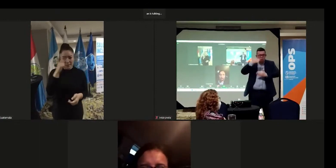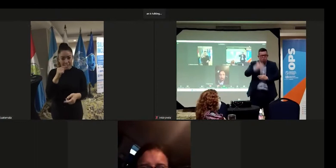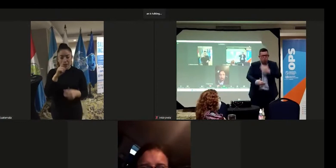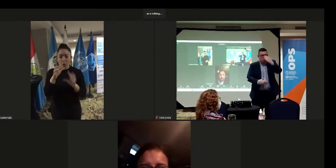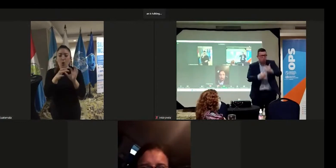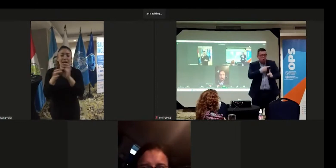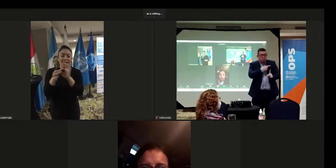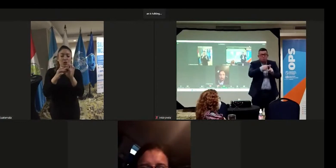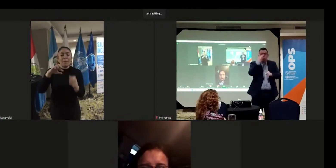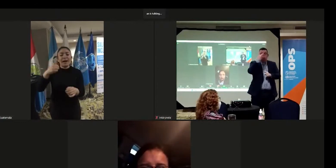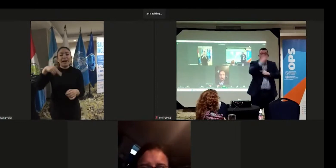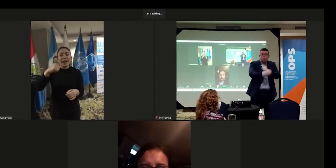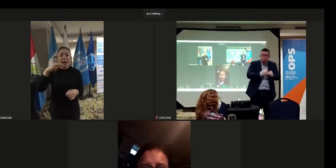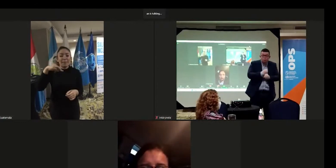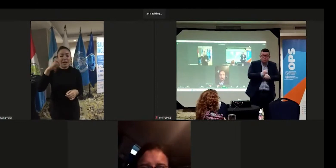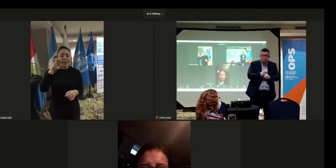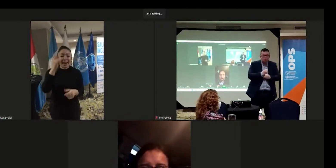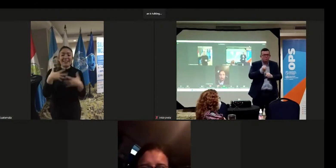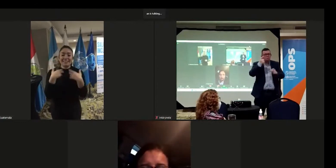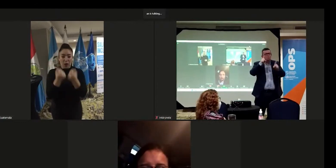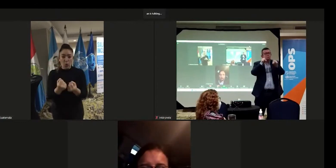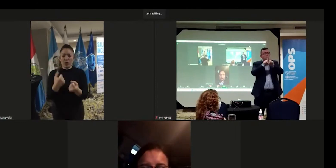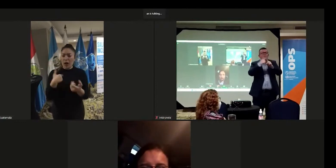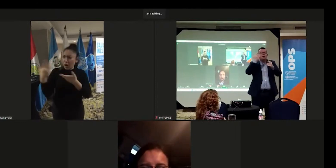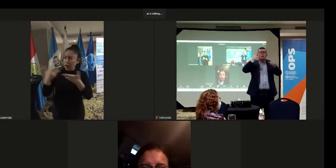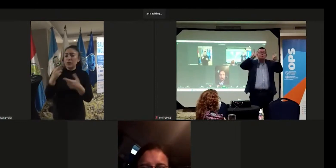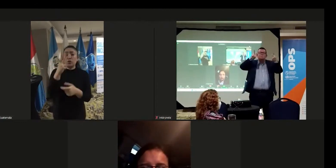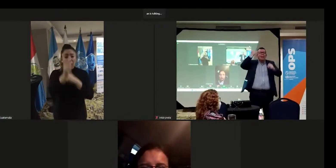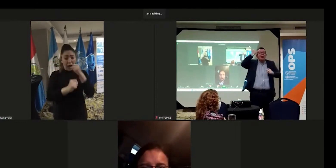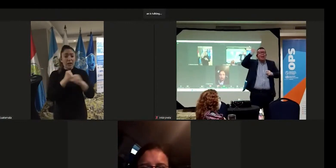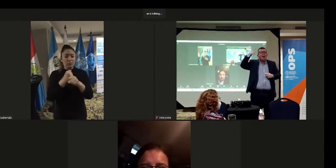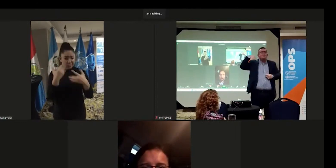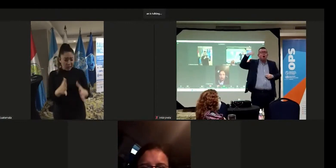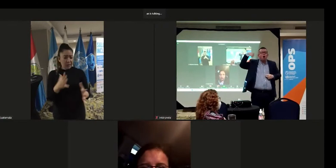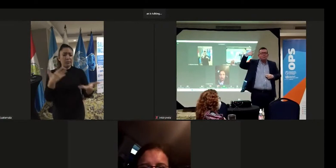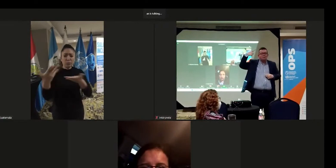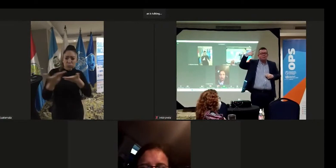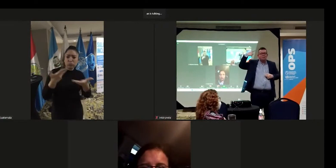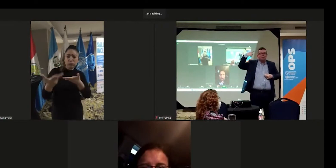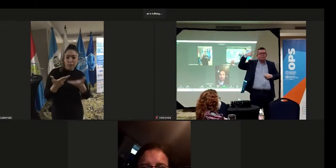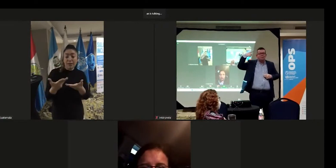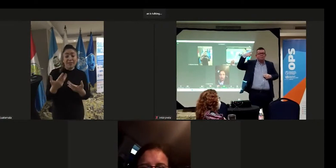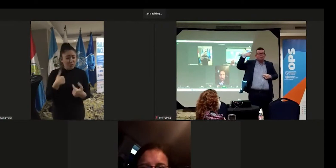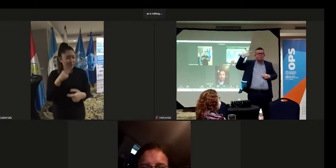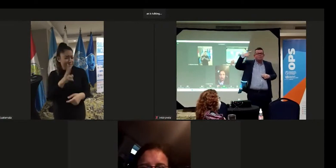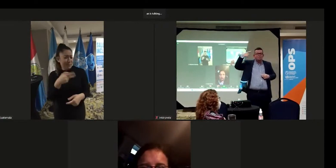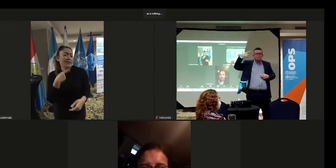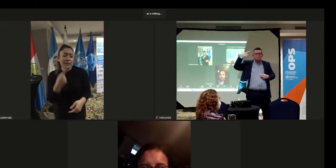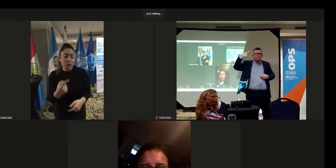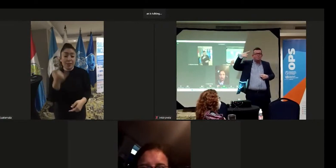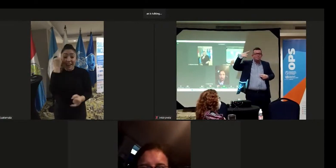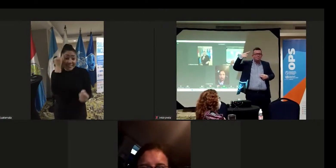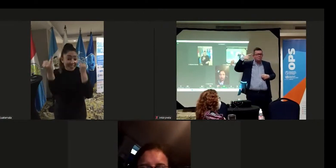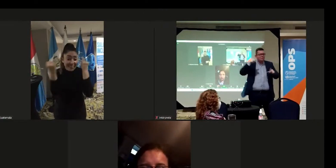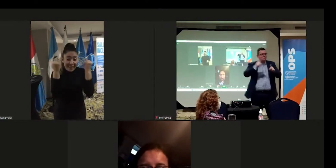Panamericana de la Salud, y empezamos a evolucionar, tenemos dos años ya en estas conversaciones y yo siempre he dicho que las ideas